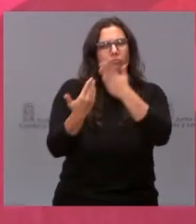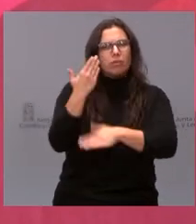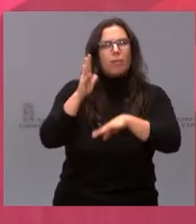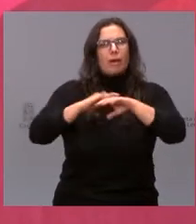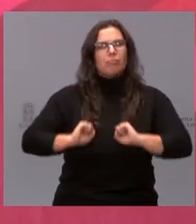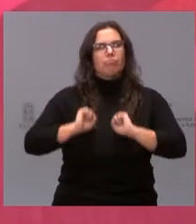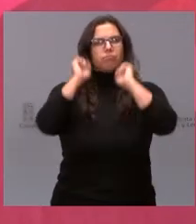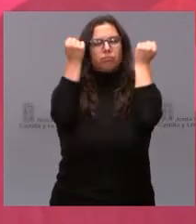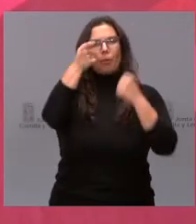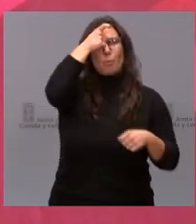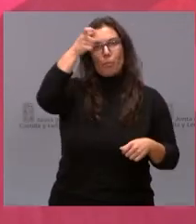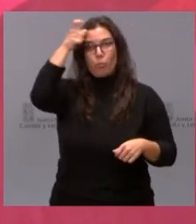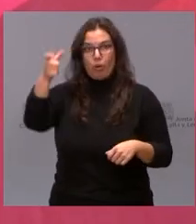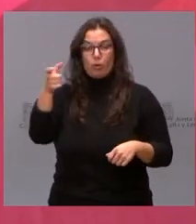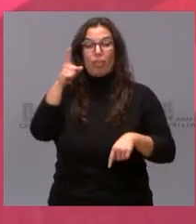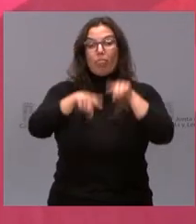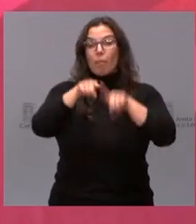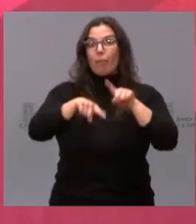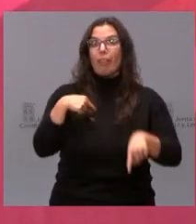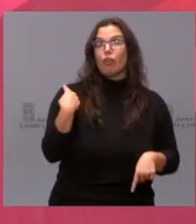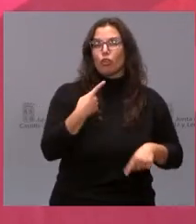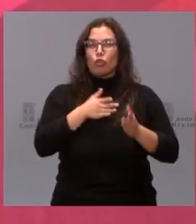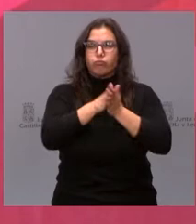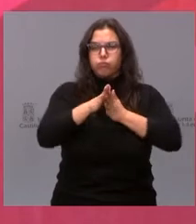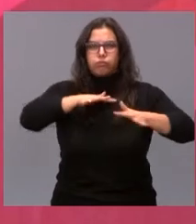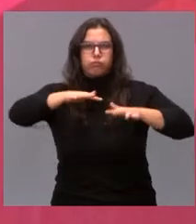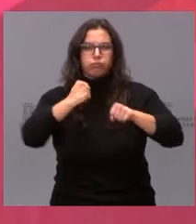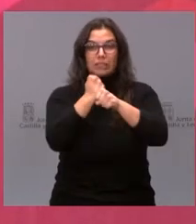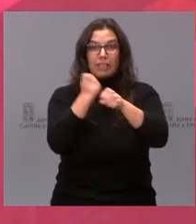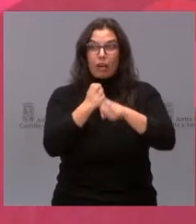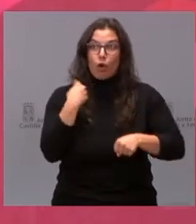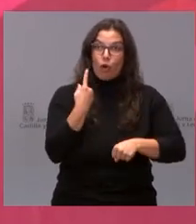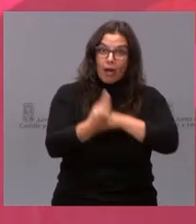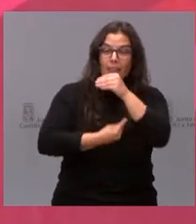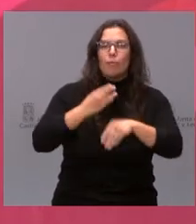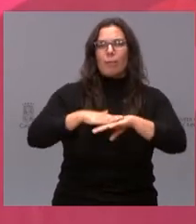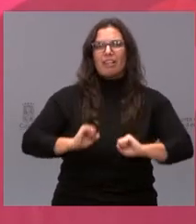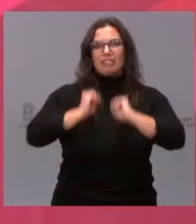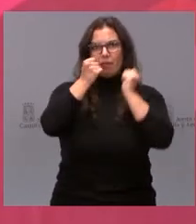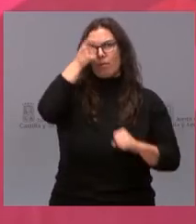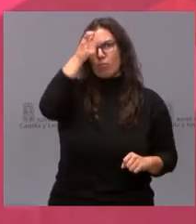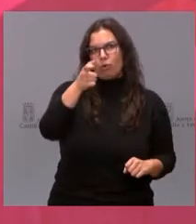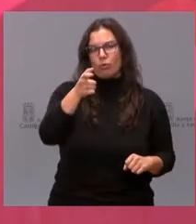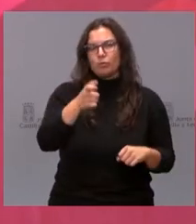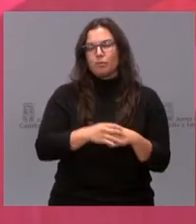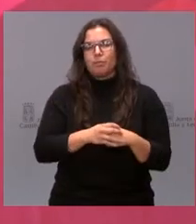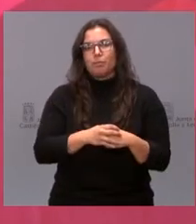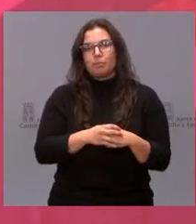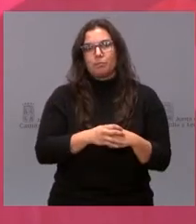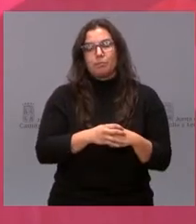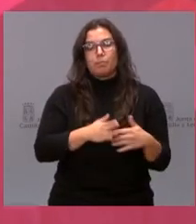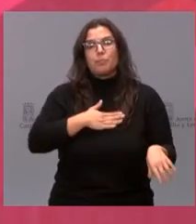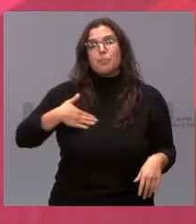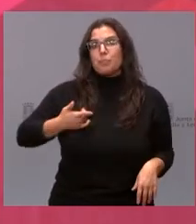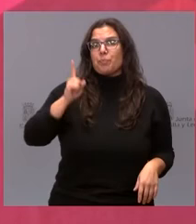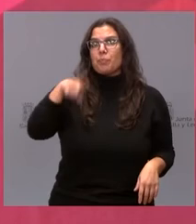supervivencia depende de nuestra implicación y del trabajo que todos los que estamos hoy aquí realicemos. Quiero